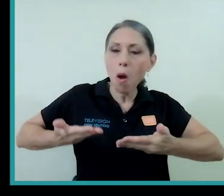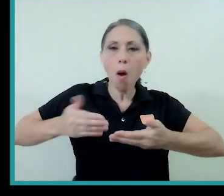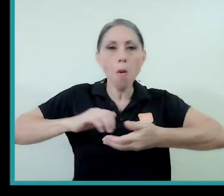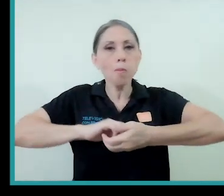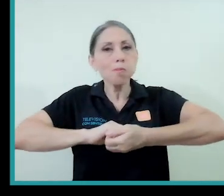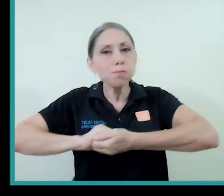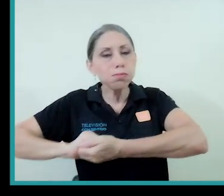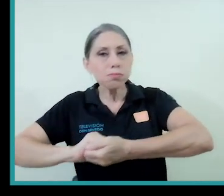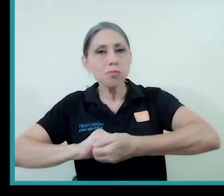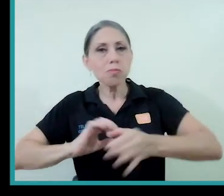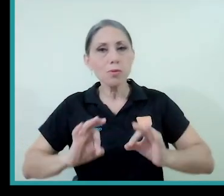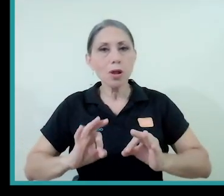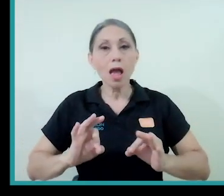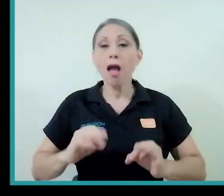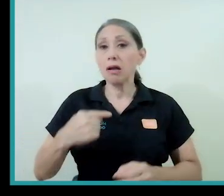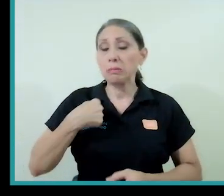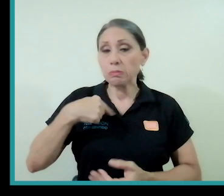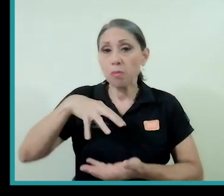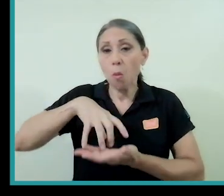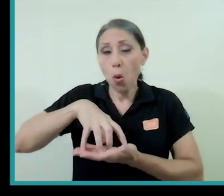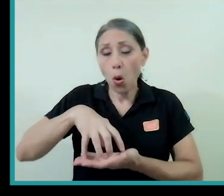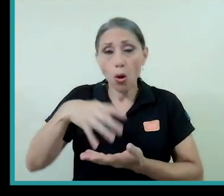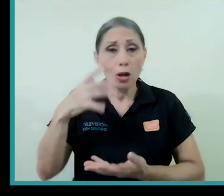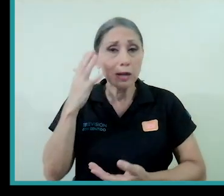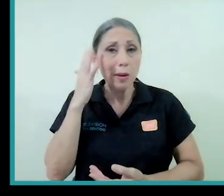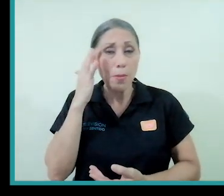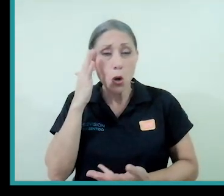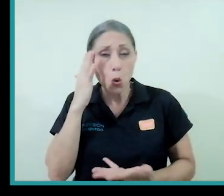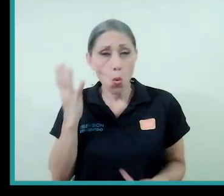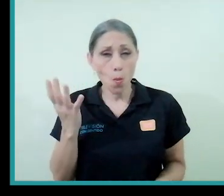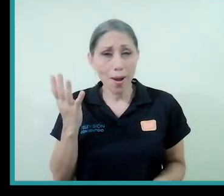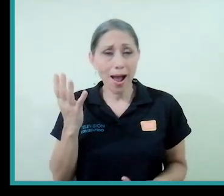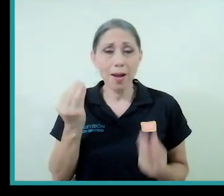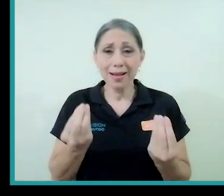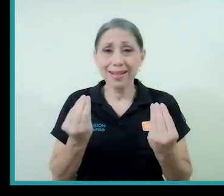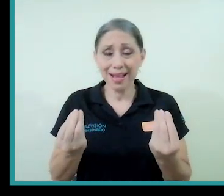entonces a mí me preocupan grandemente los discursos, digamos,